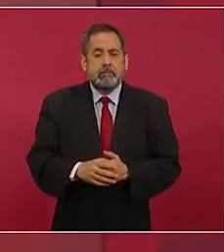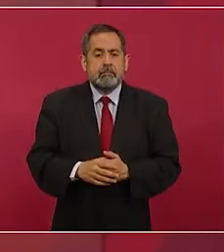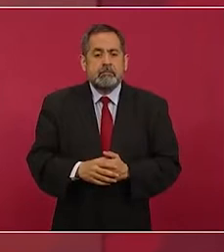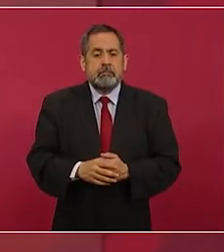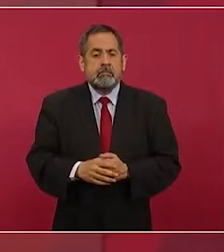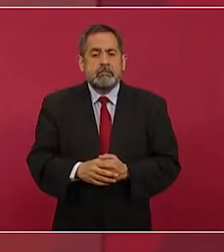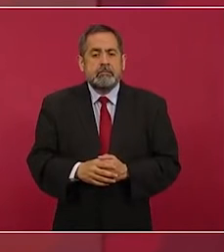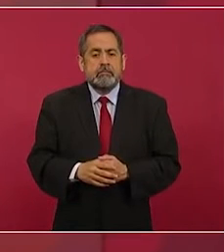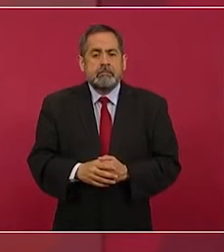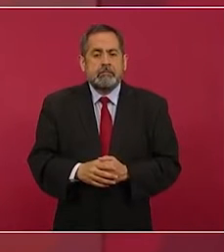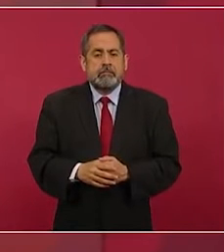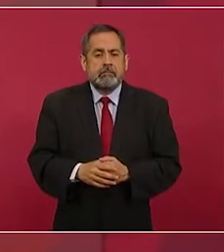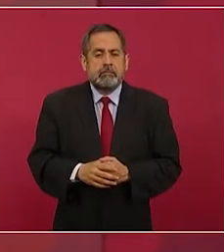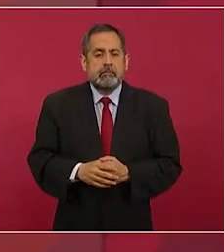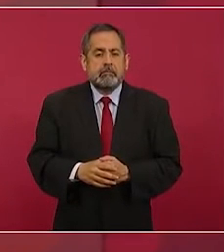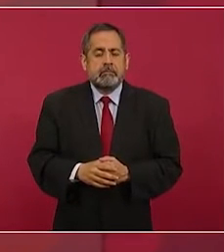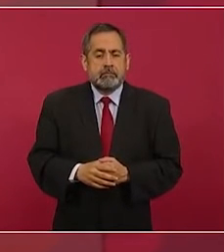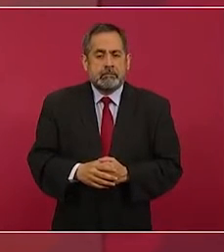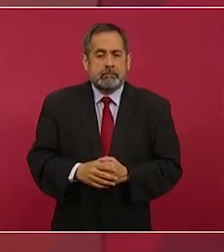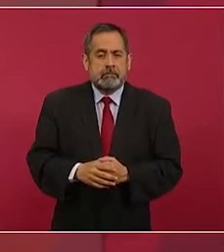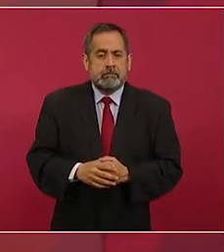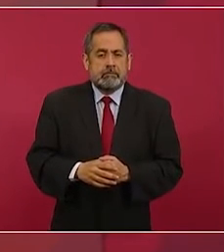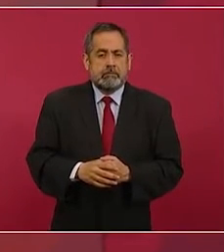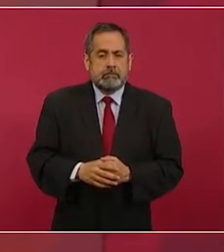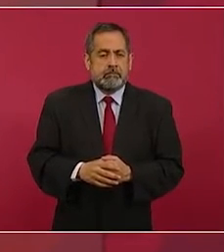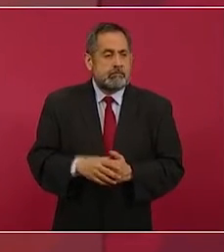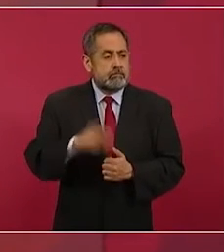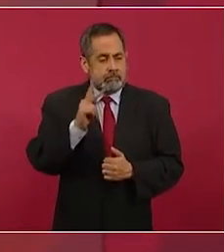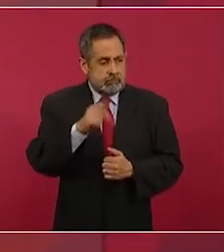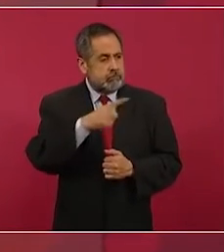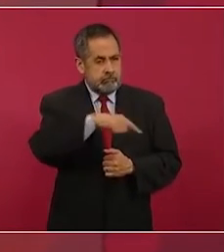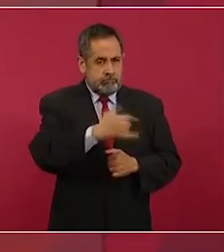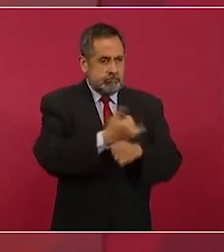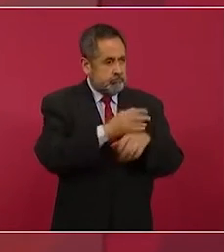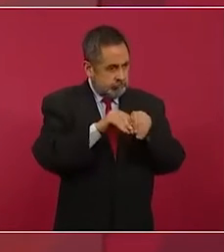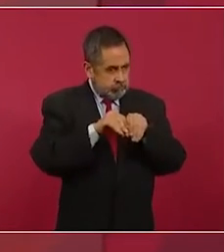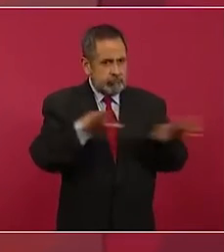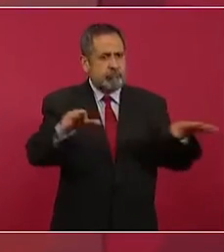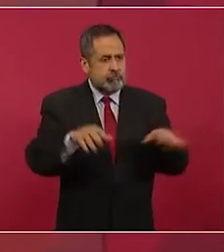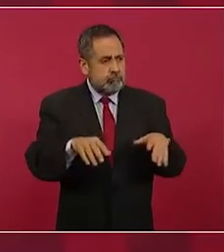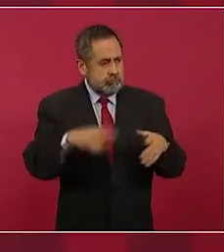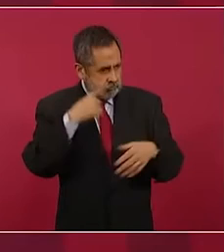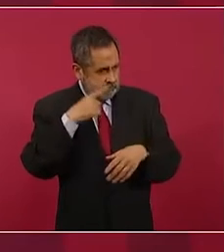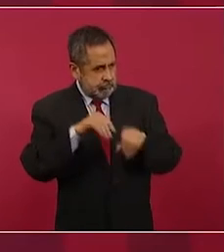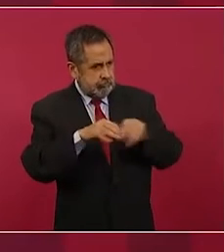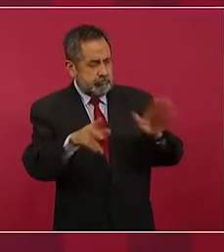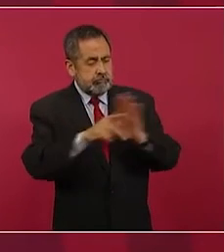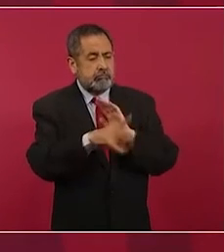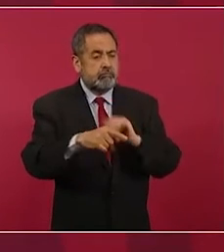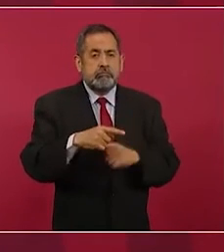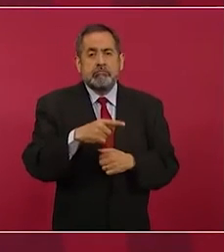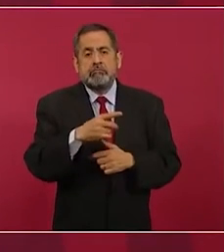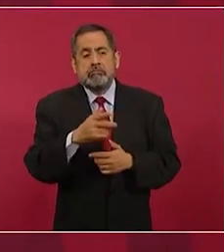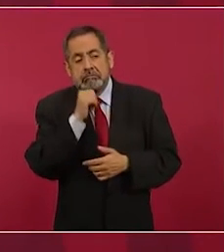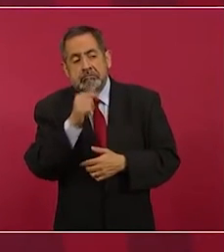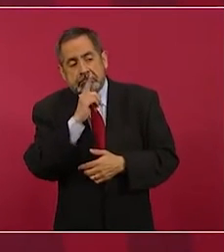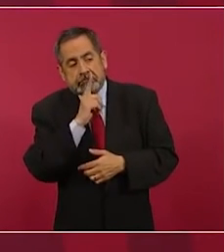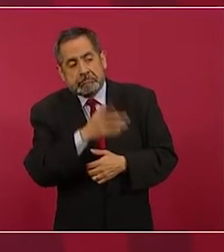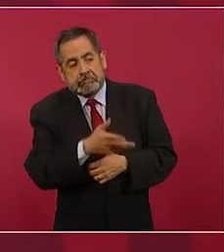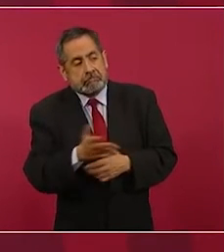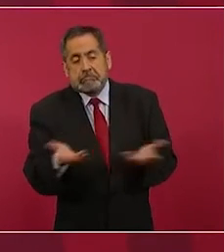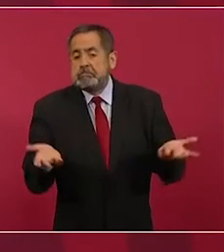se difunde en ningún medio de información. Bueno,